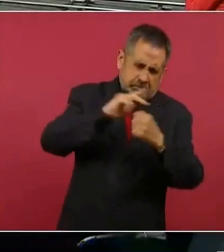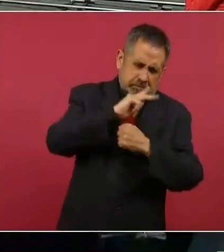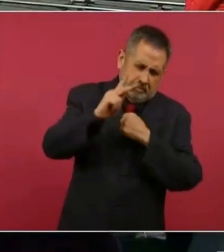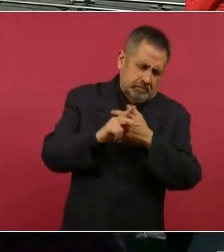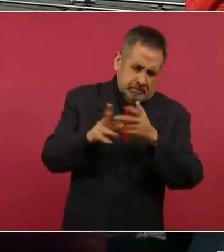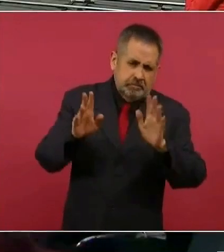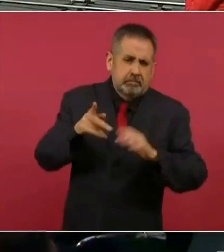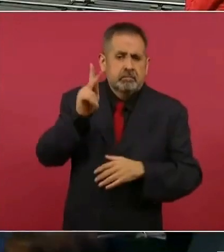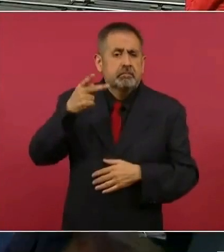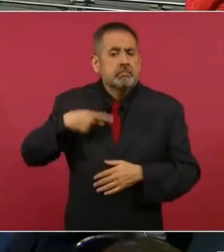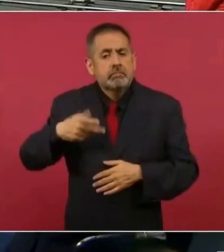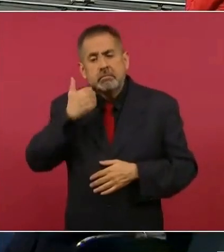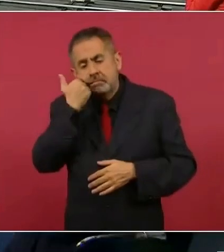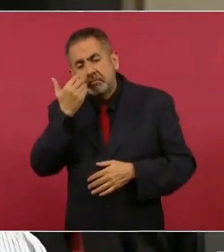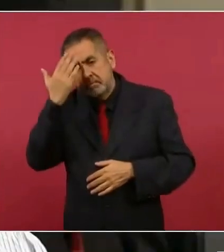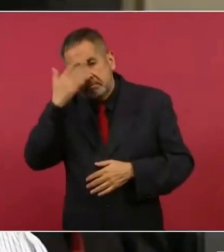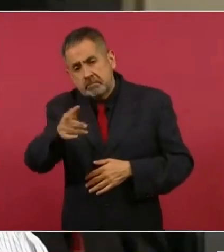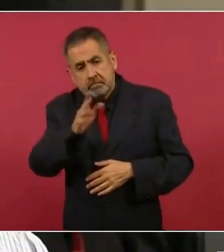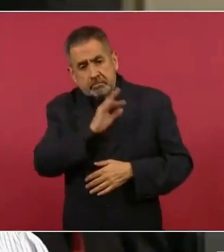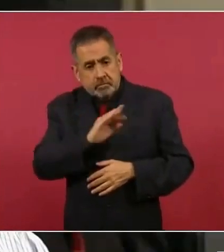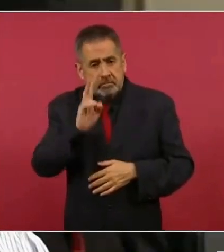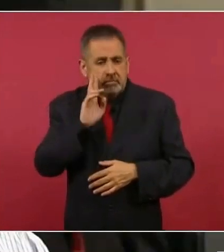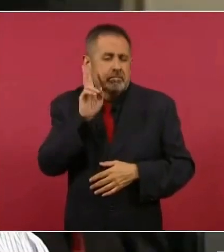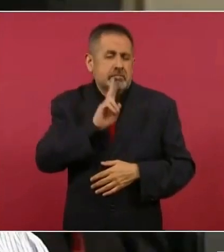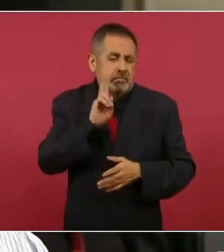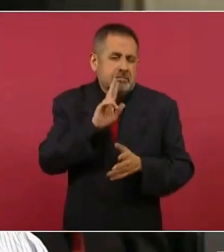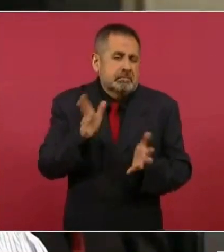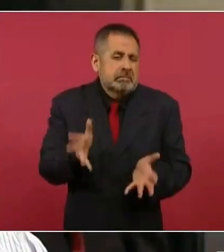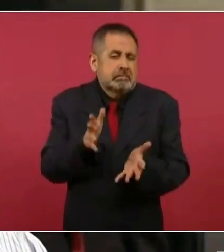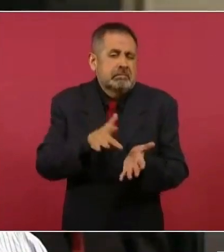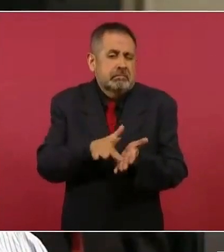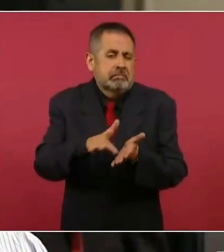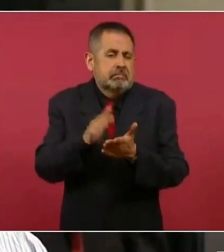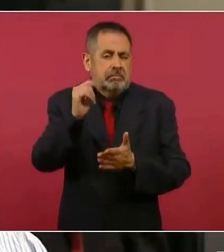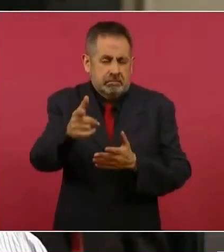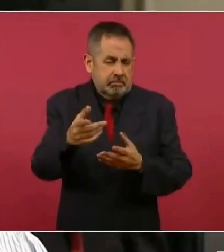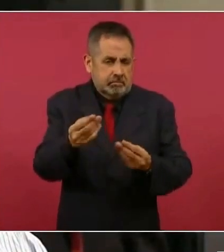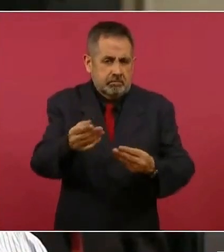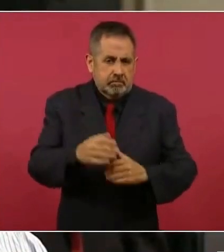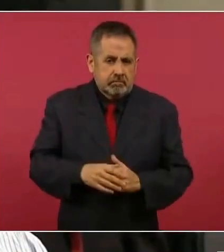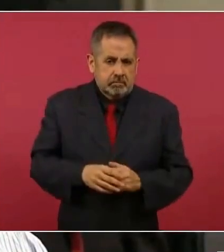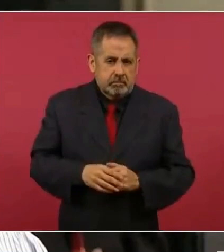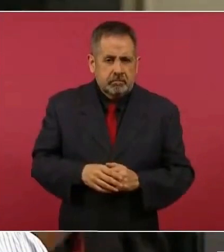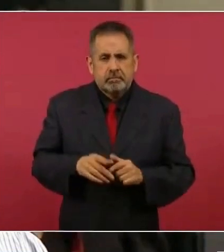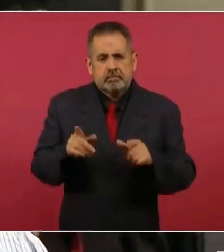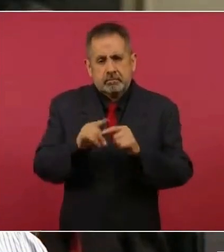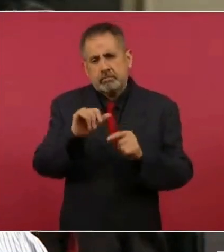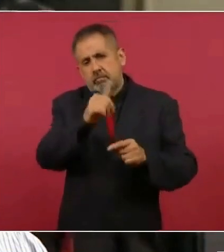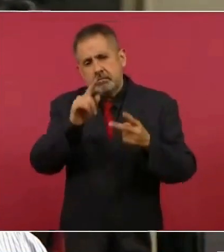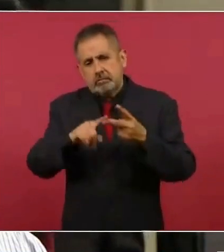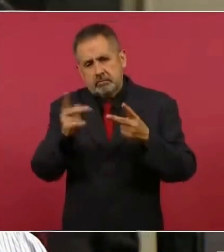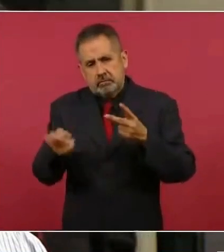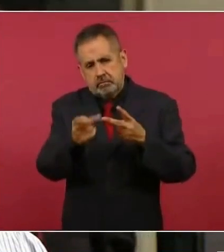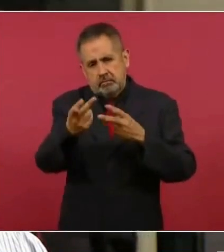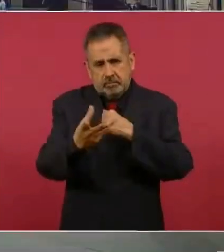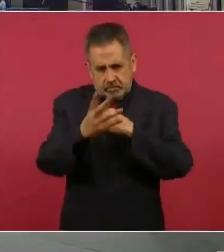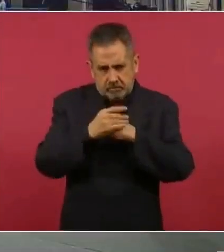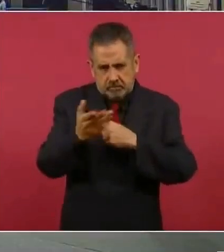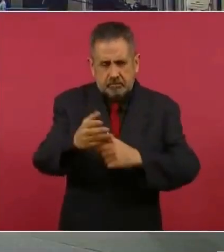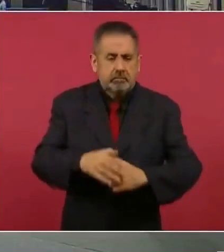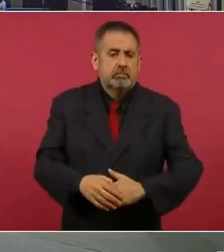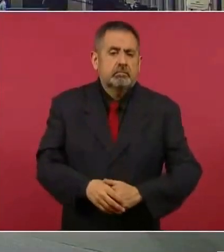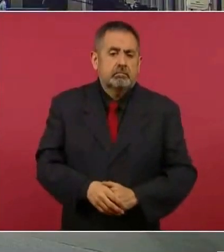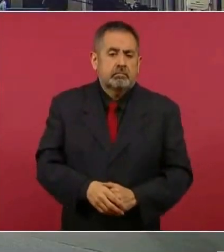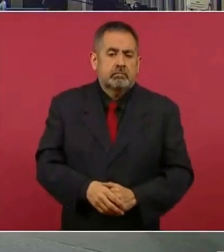pero la gente quiere saber si se va a encaminar un poquito más sobre esta situación. Eso y otra pregunta más, si usted me lo concede.